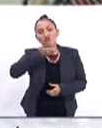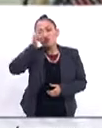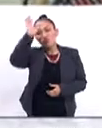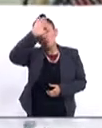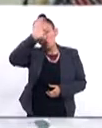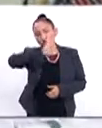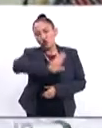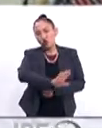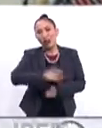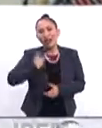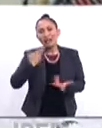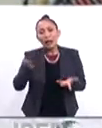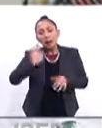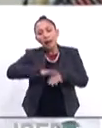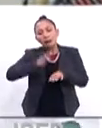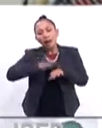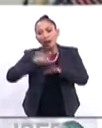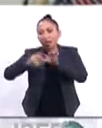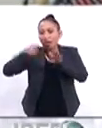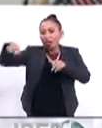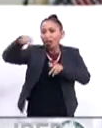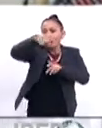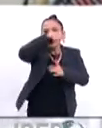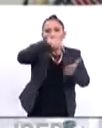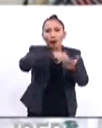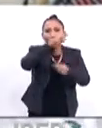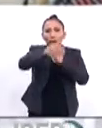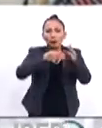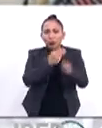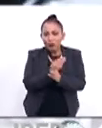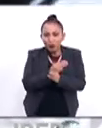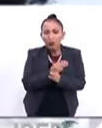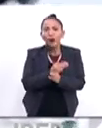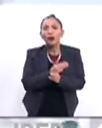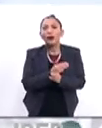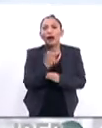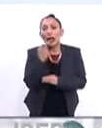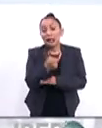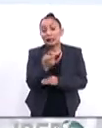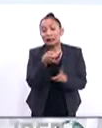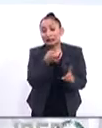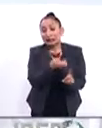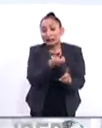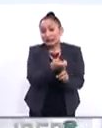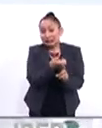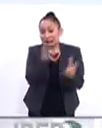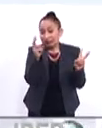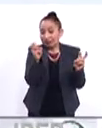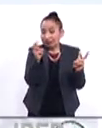está cada vez más presente en todas partes del mundo. Es un elemento que